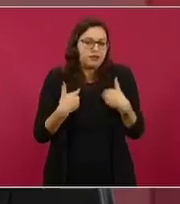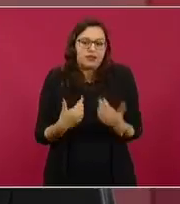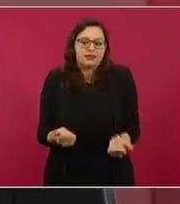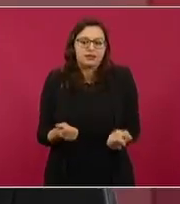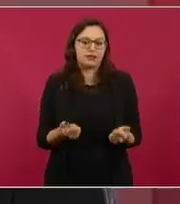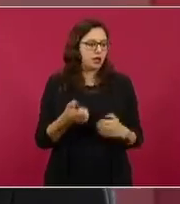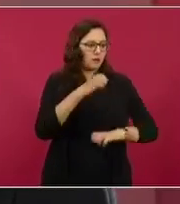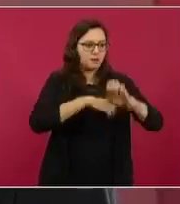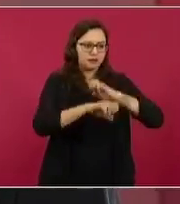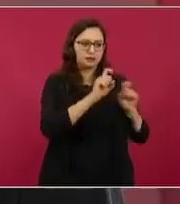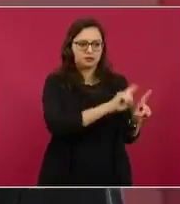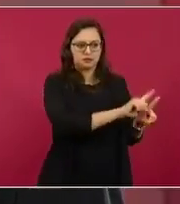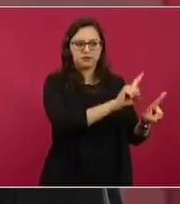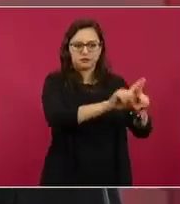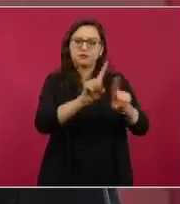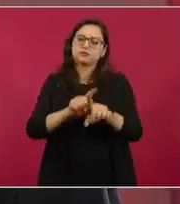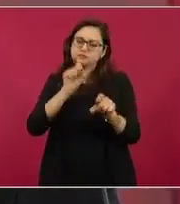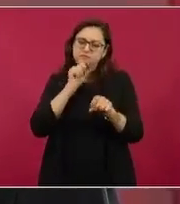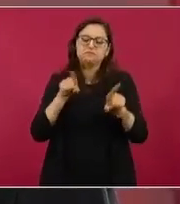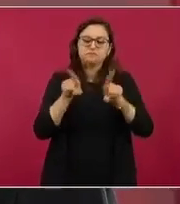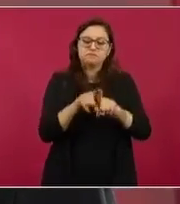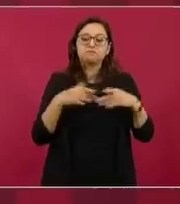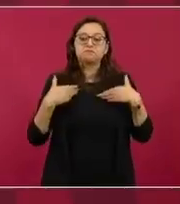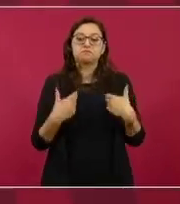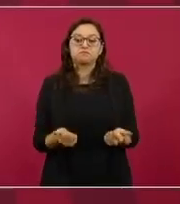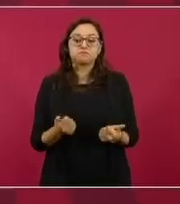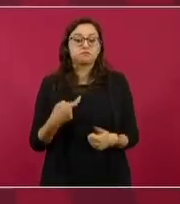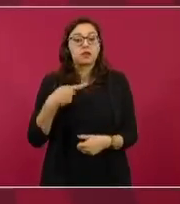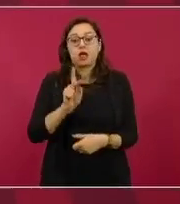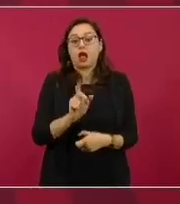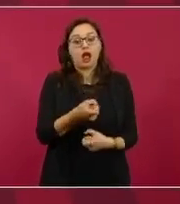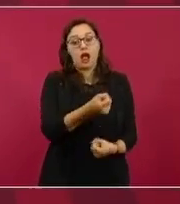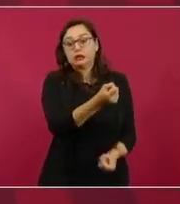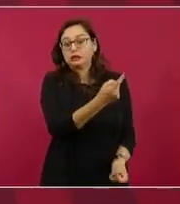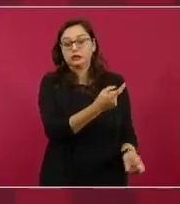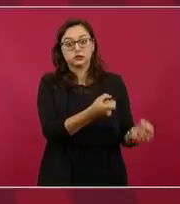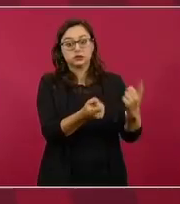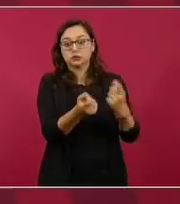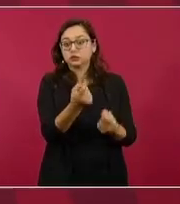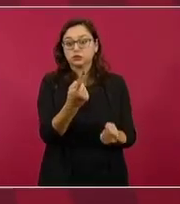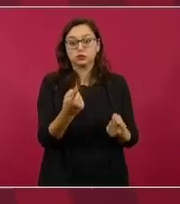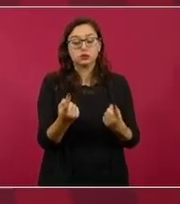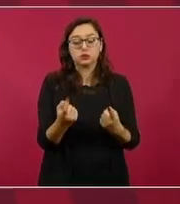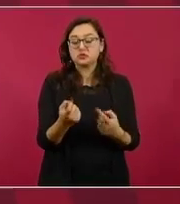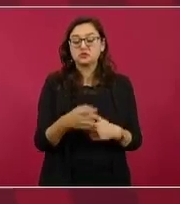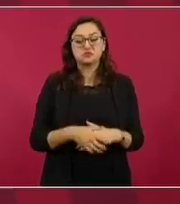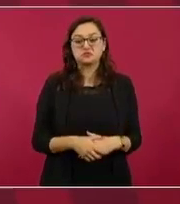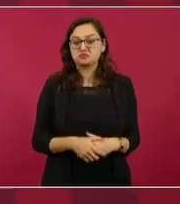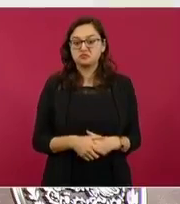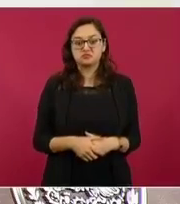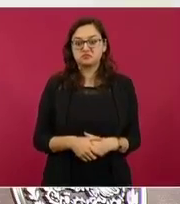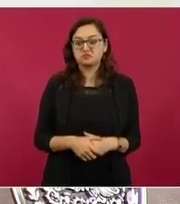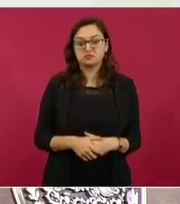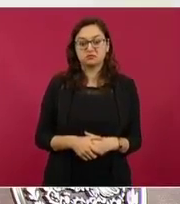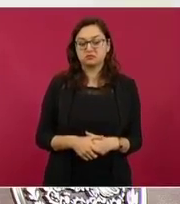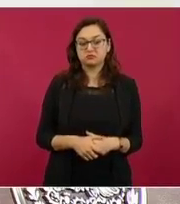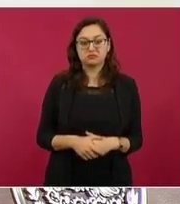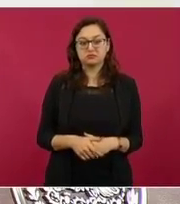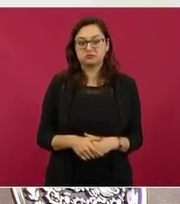hay quienes están dedicados